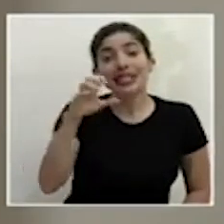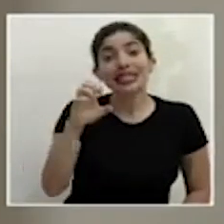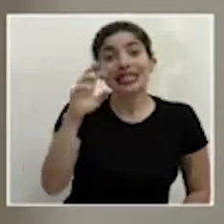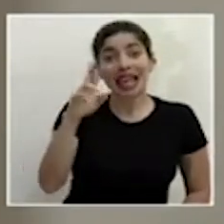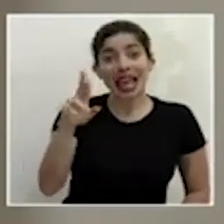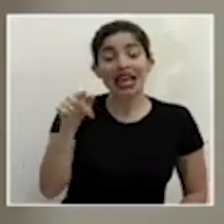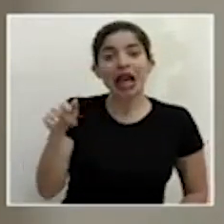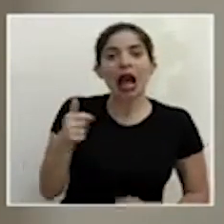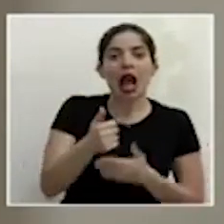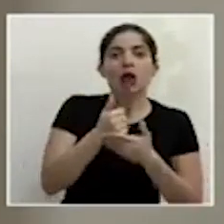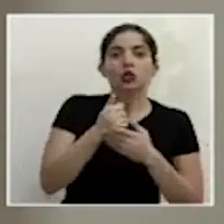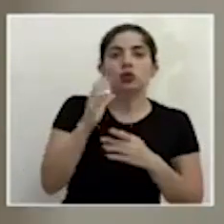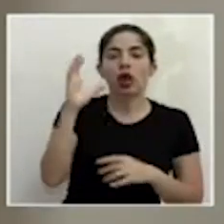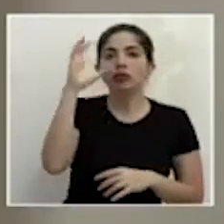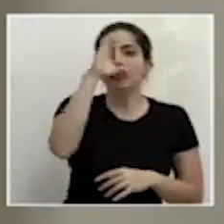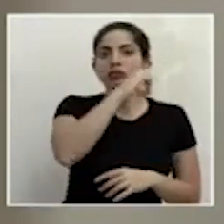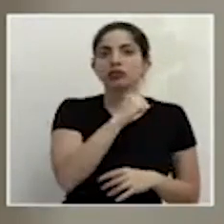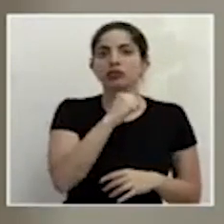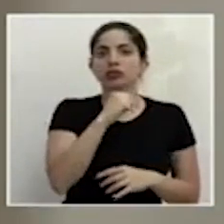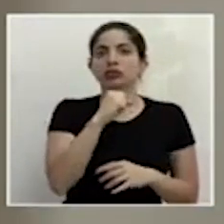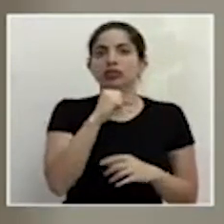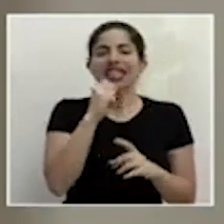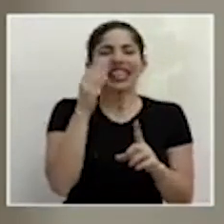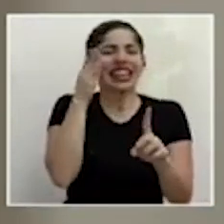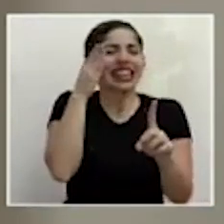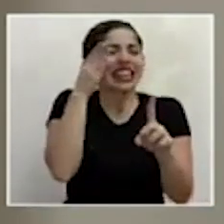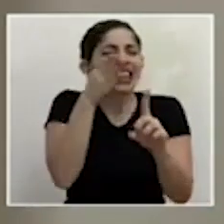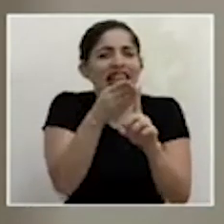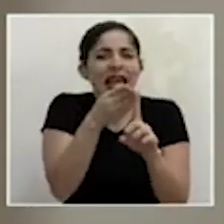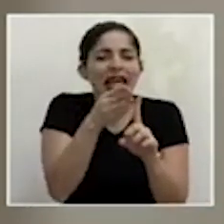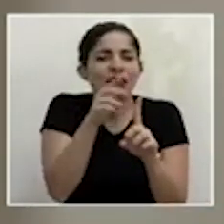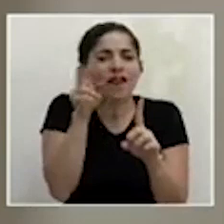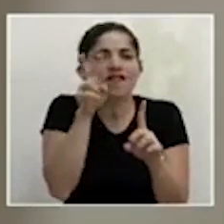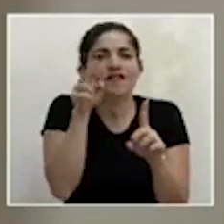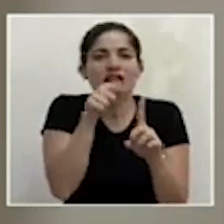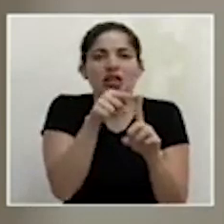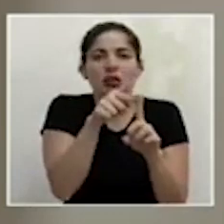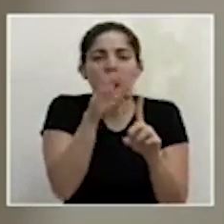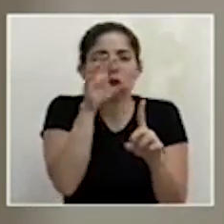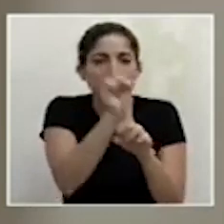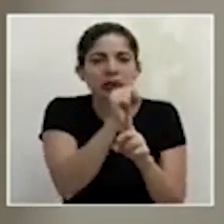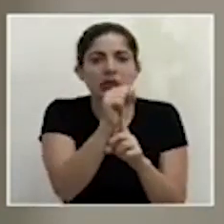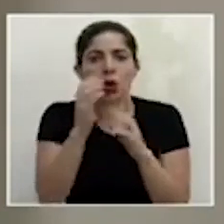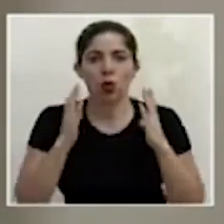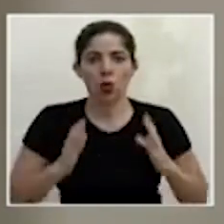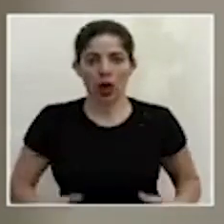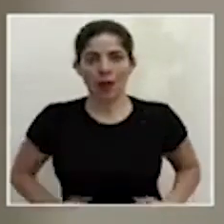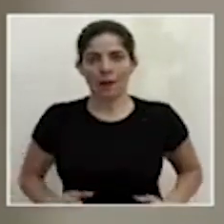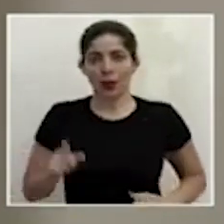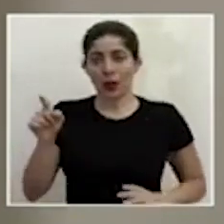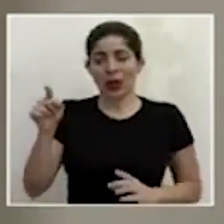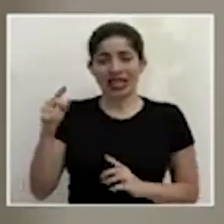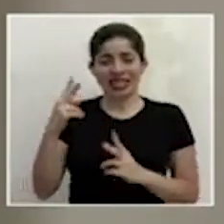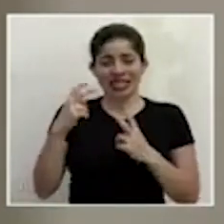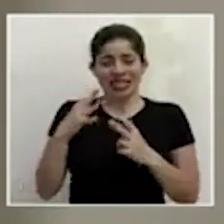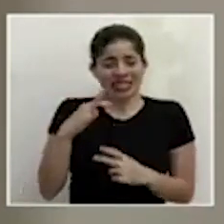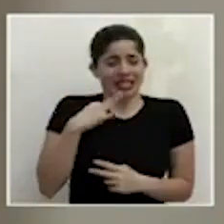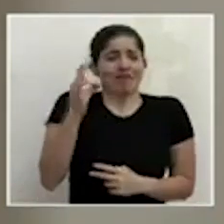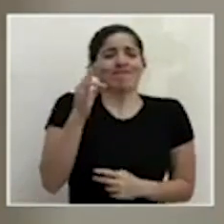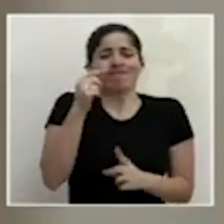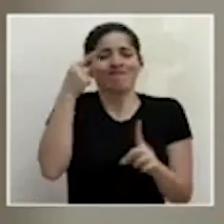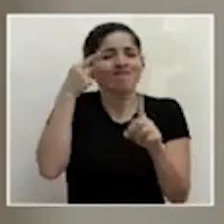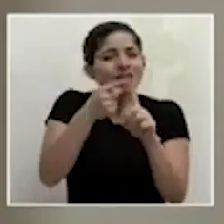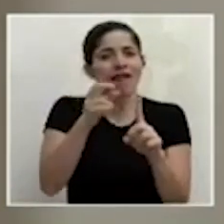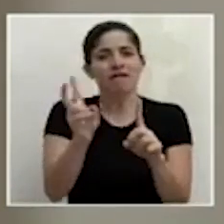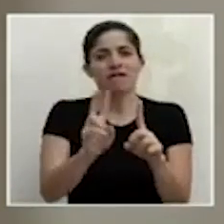identifican directamente la presencia del virus en el cuerpo y esa presencia del virus